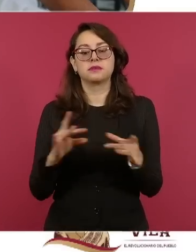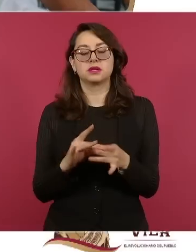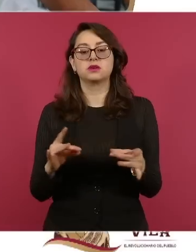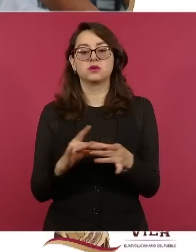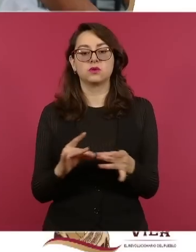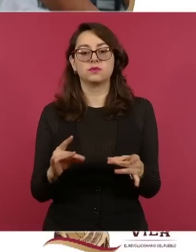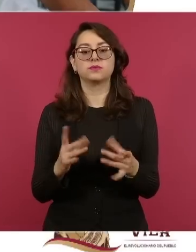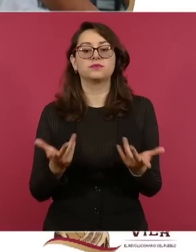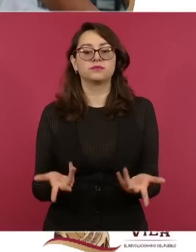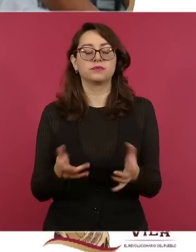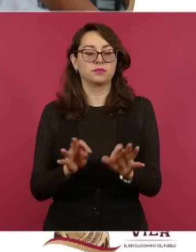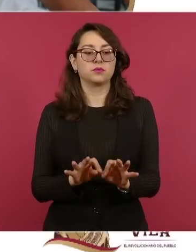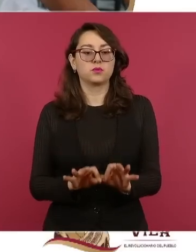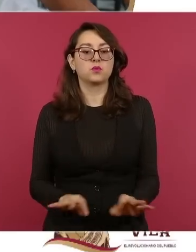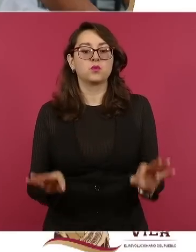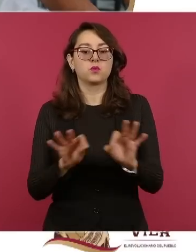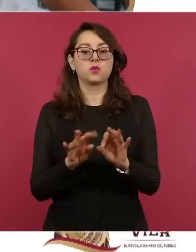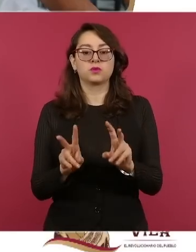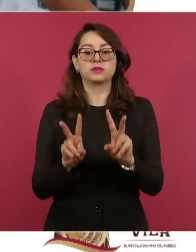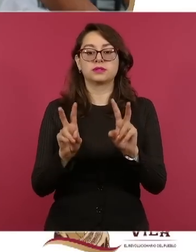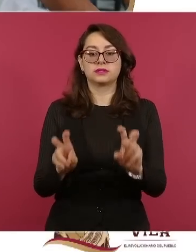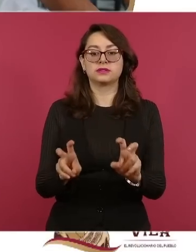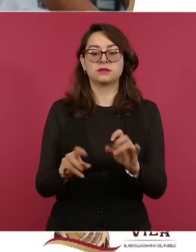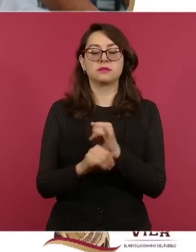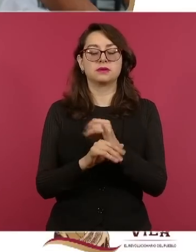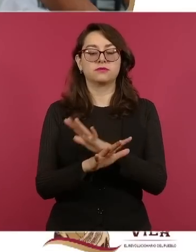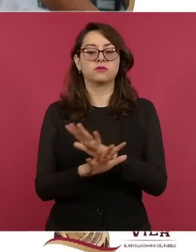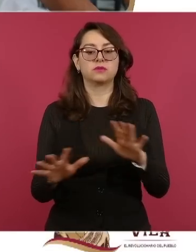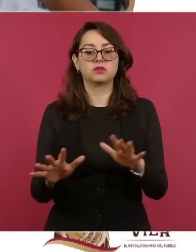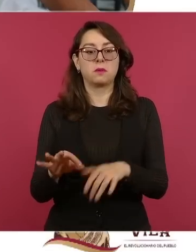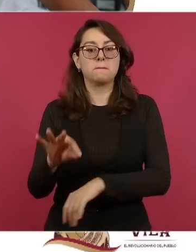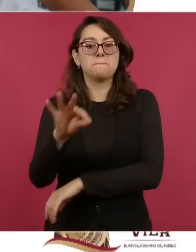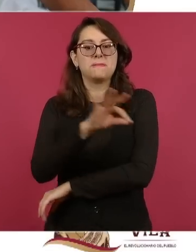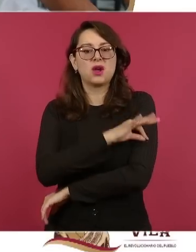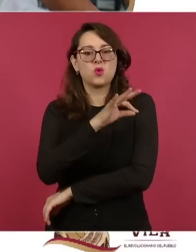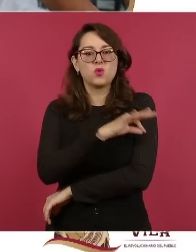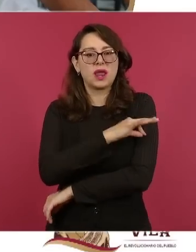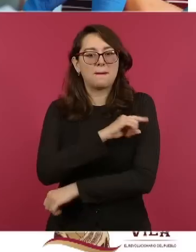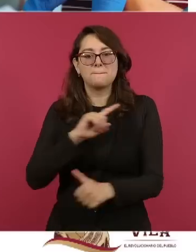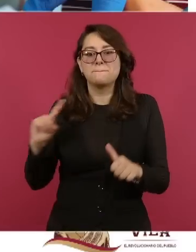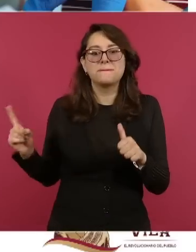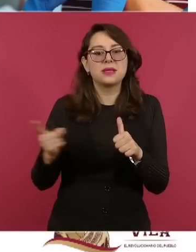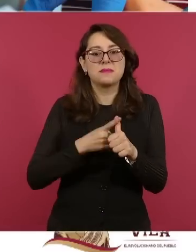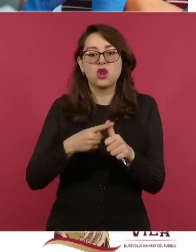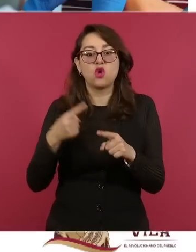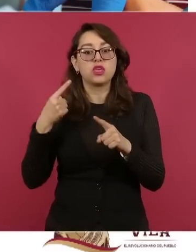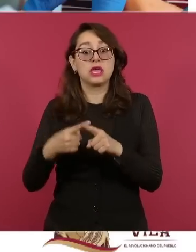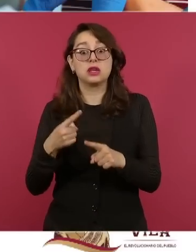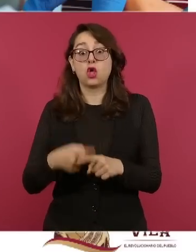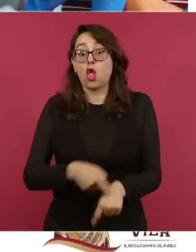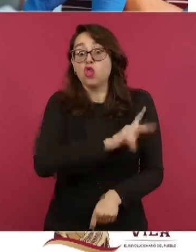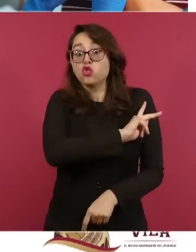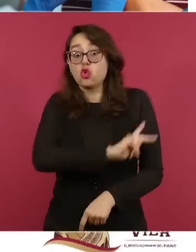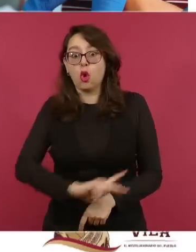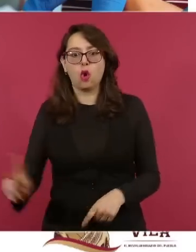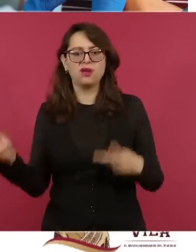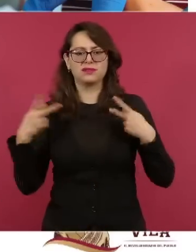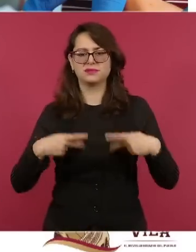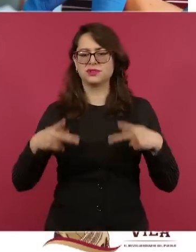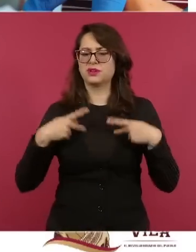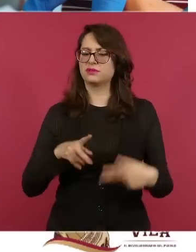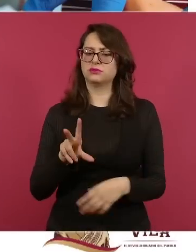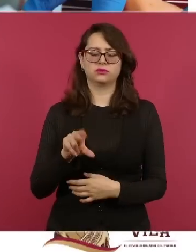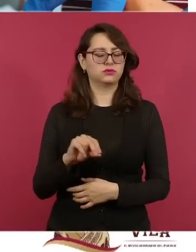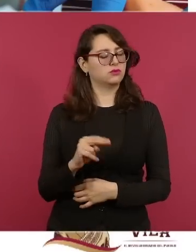también para comunicar a las personas, si me pasan la siguiente, que este tipo de vacunación no es una vacunación universal, no es para todas las